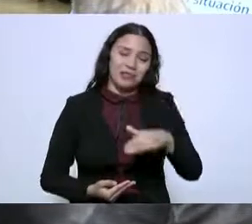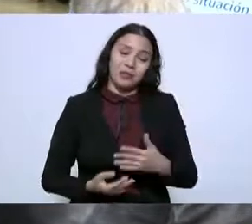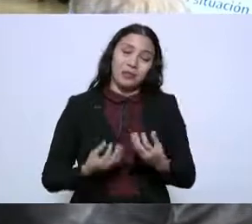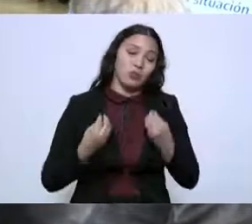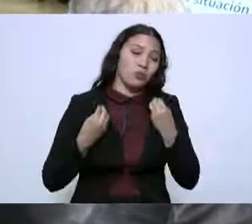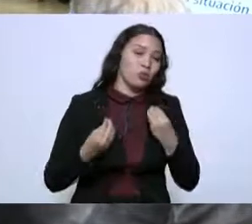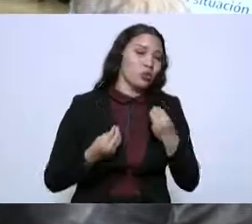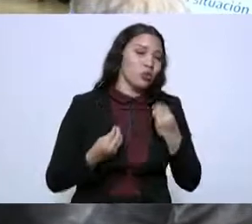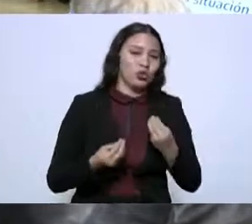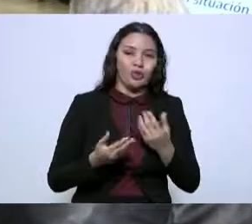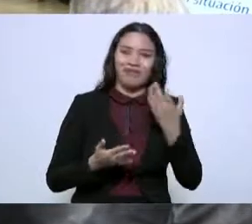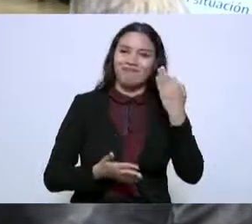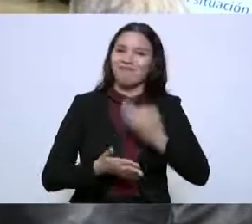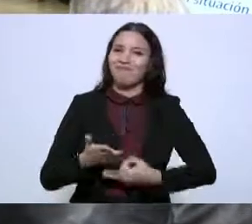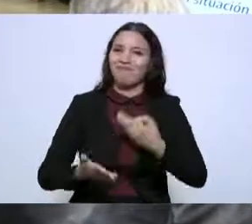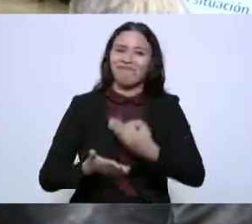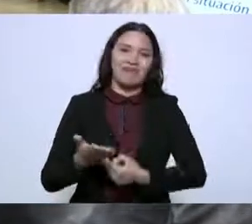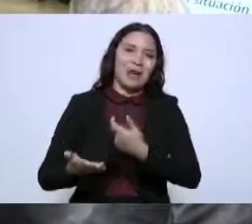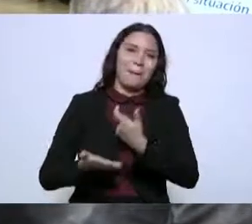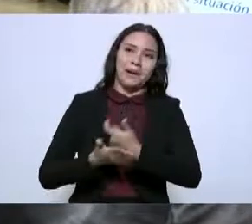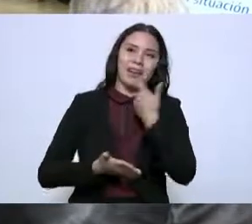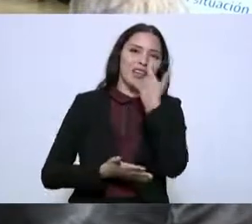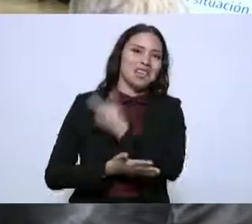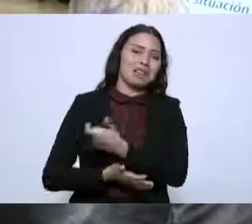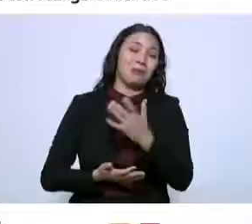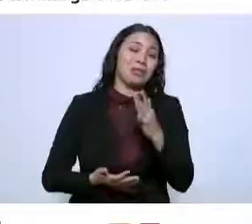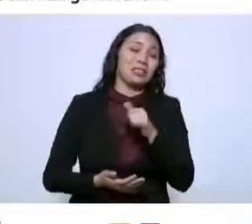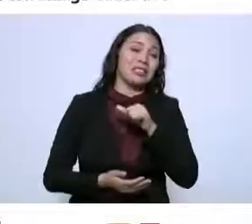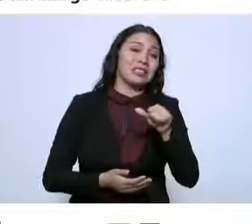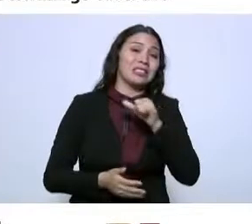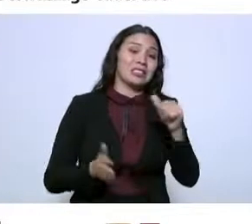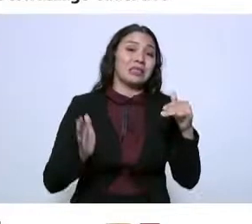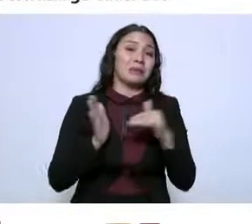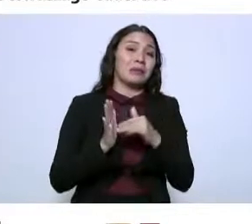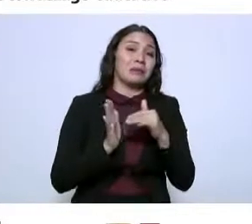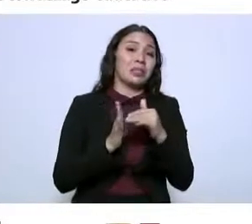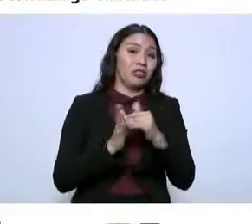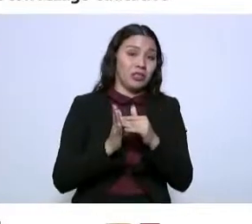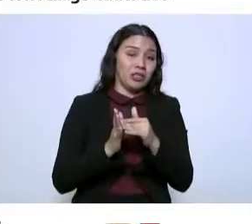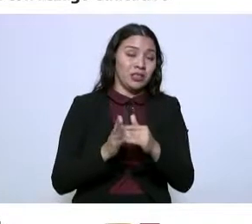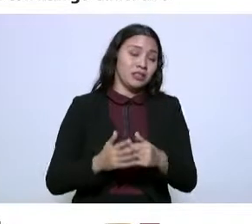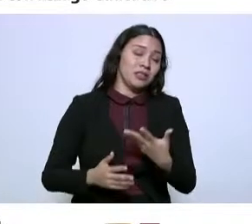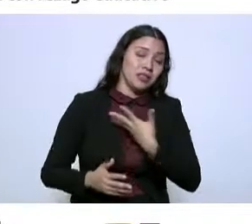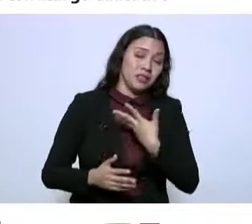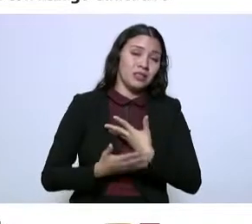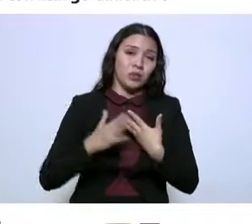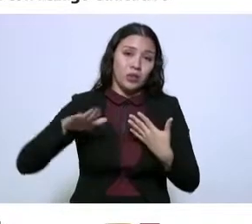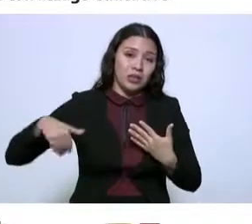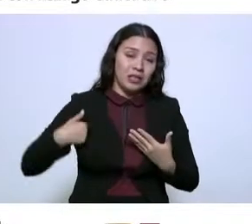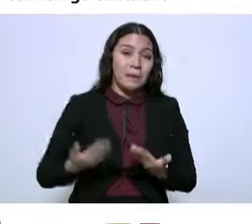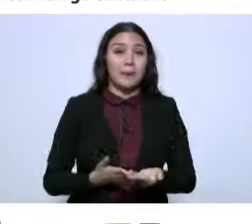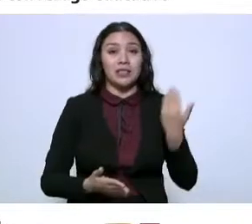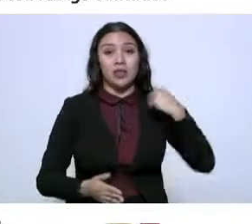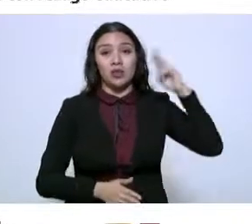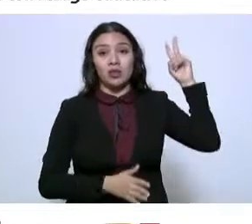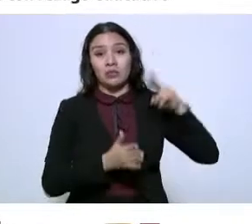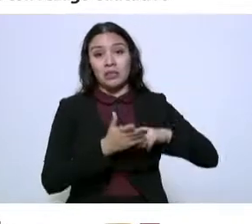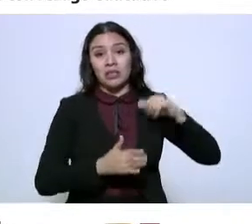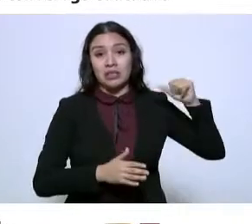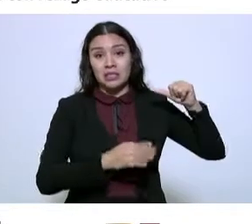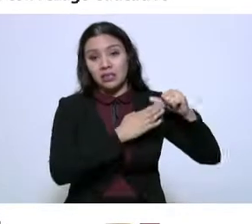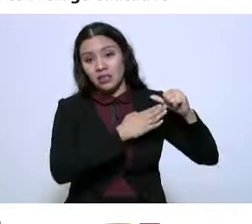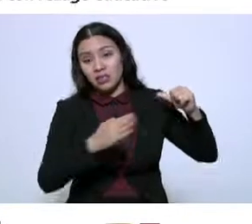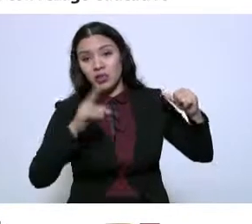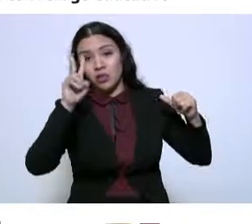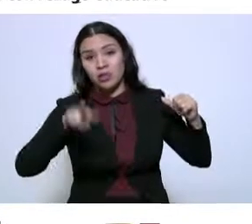pública histórica que asciende cercana a los 16 mil millones de pesos y que entre el 2016 y el 2022